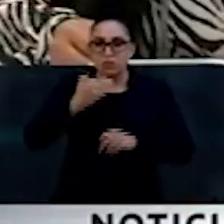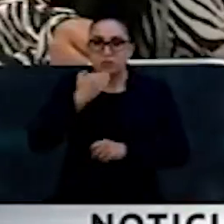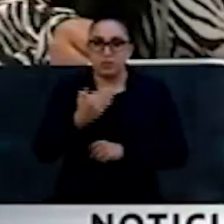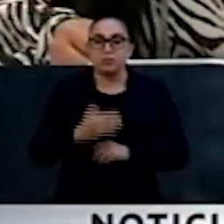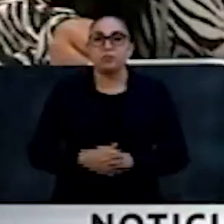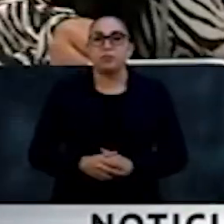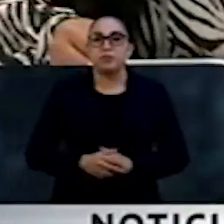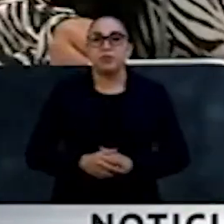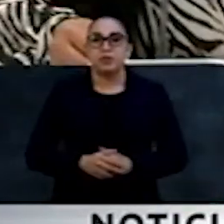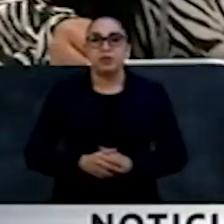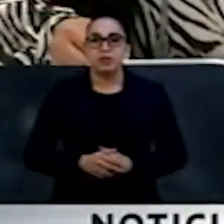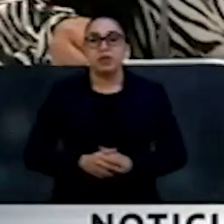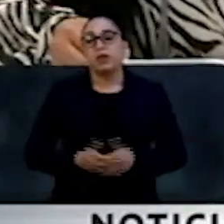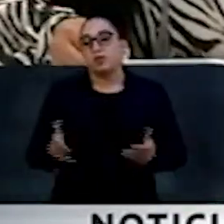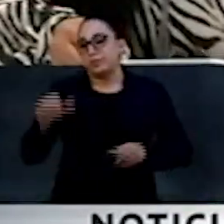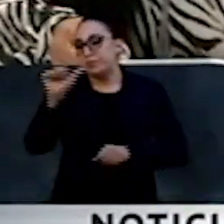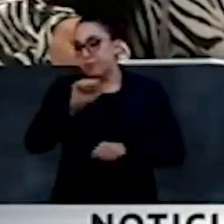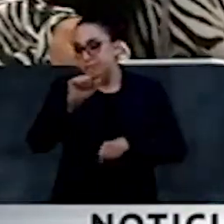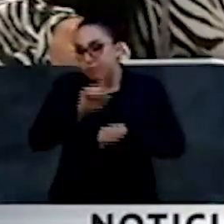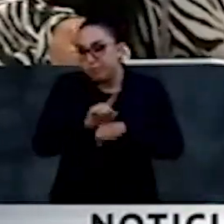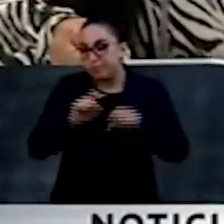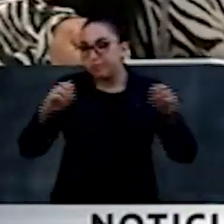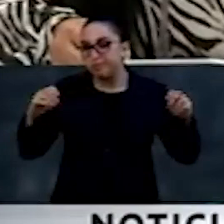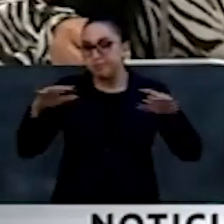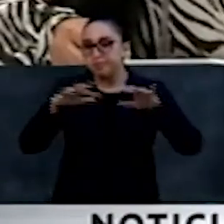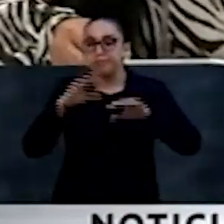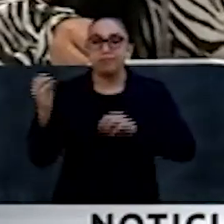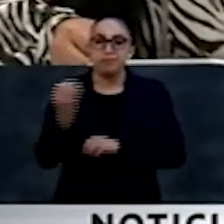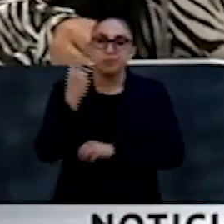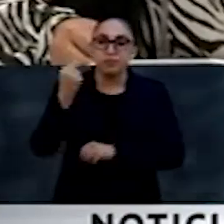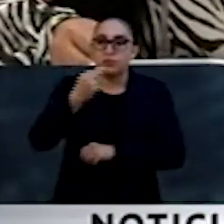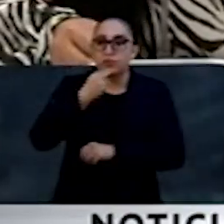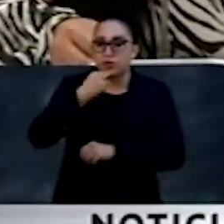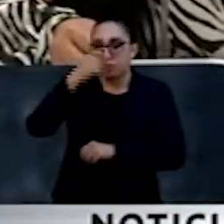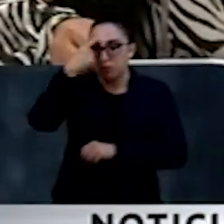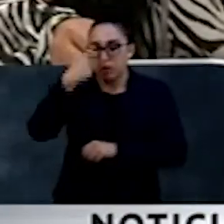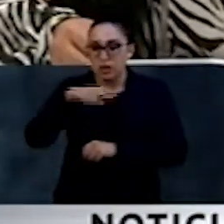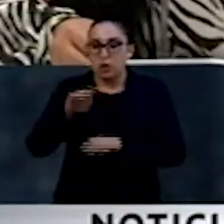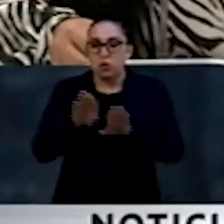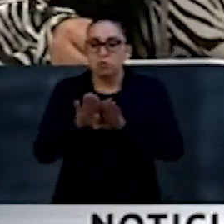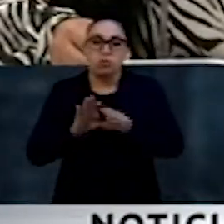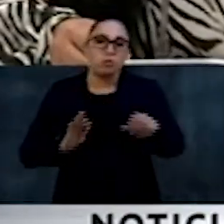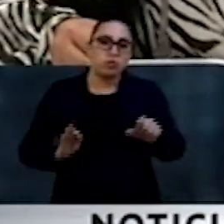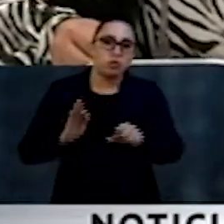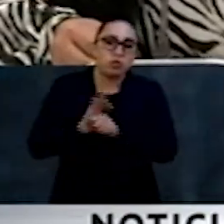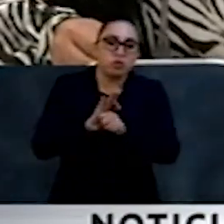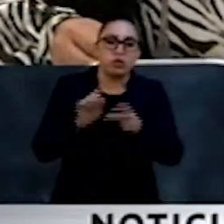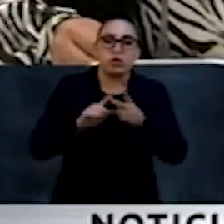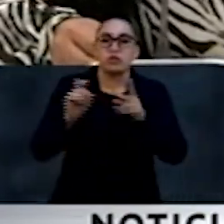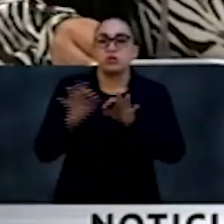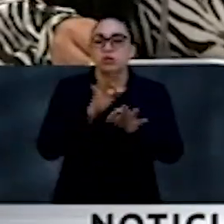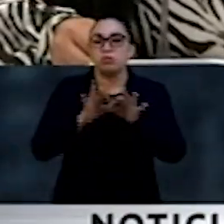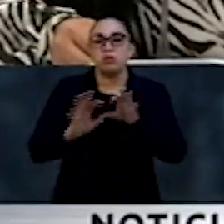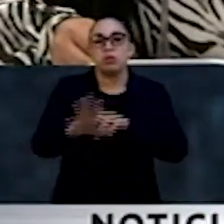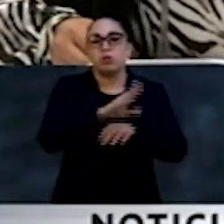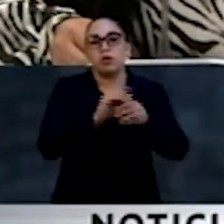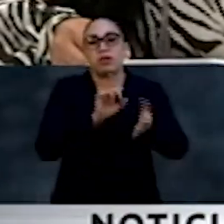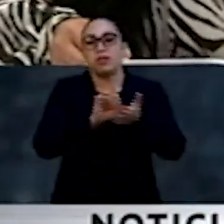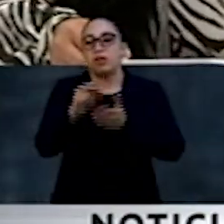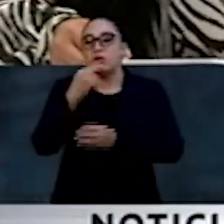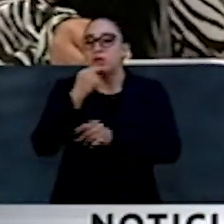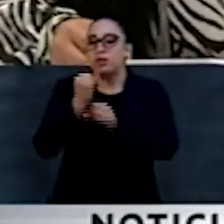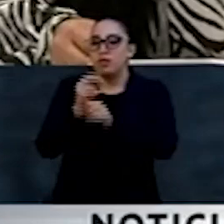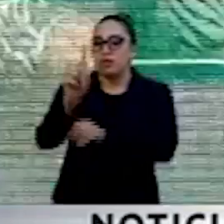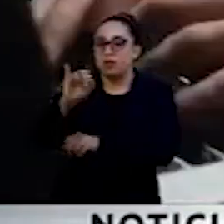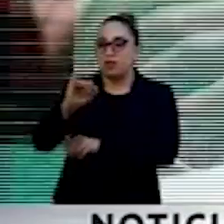Así pues, este evento marca un hito importante en el camino hacia la protección y garantía legal de los derechos digitales